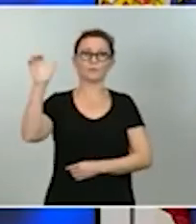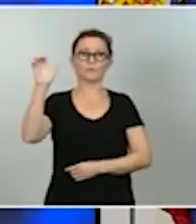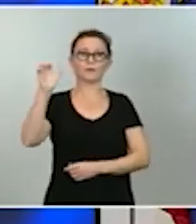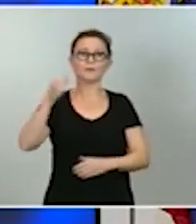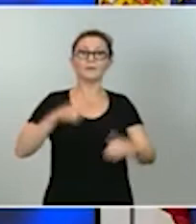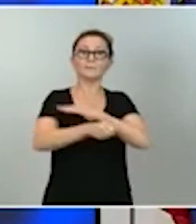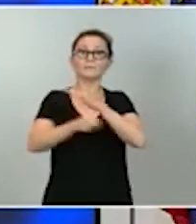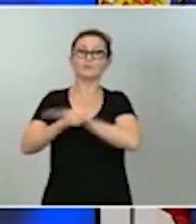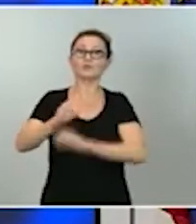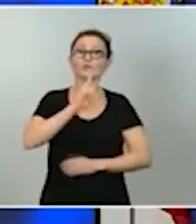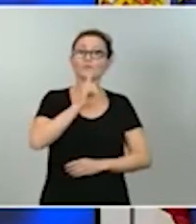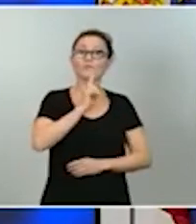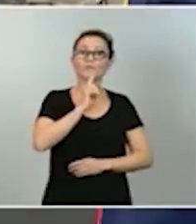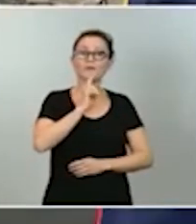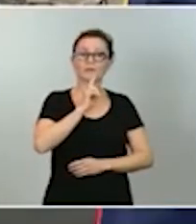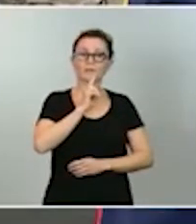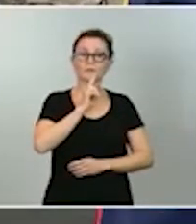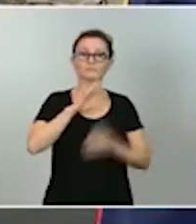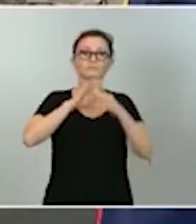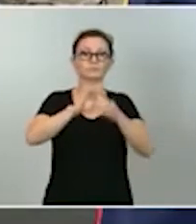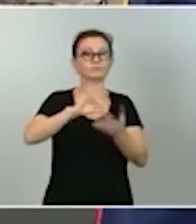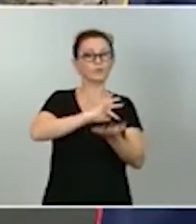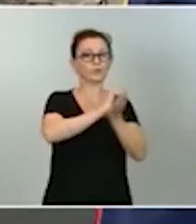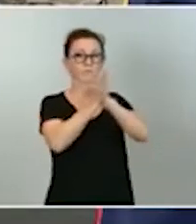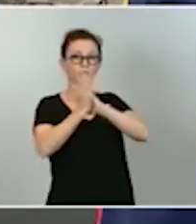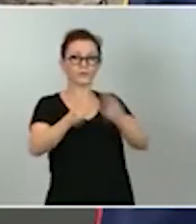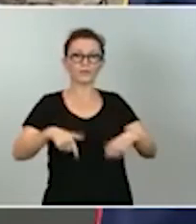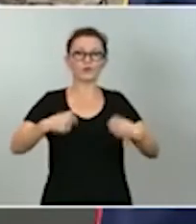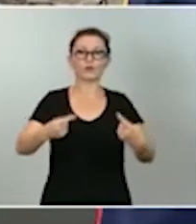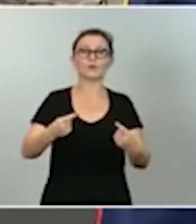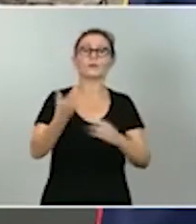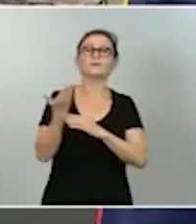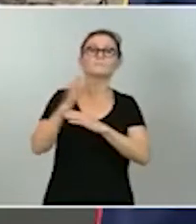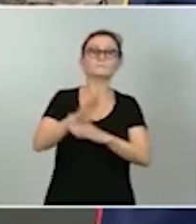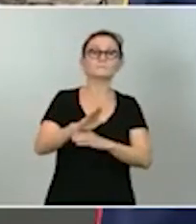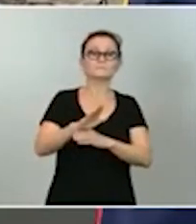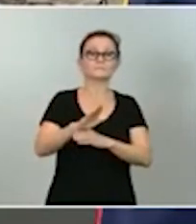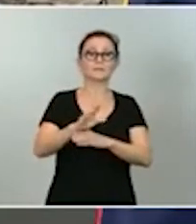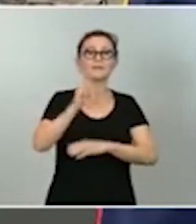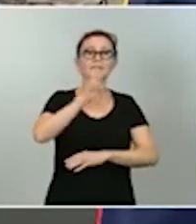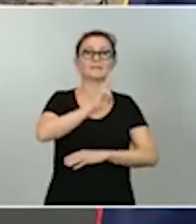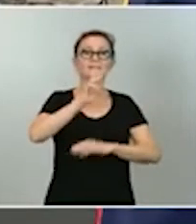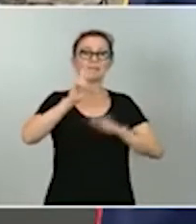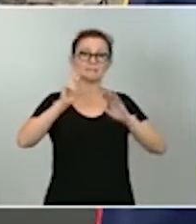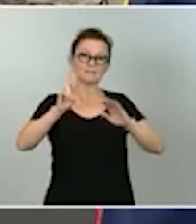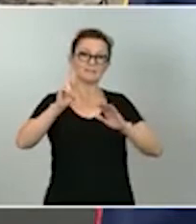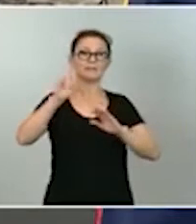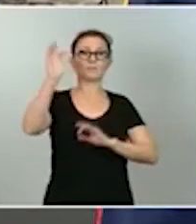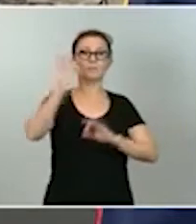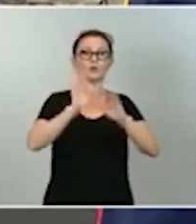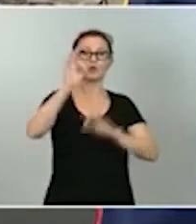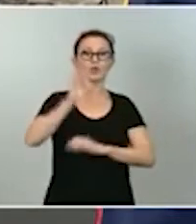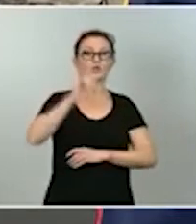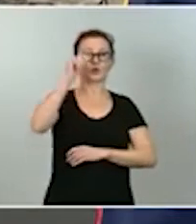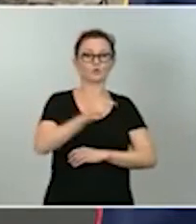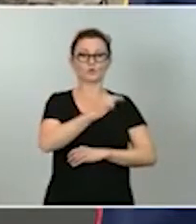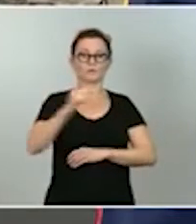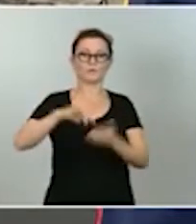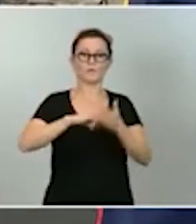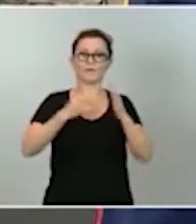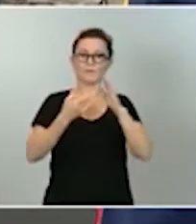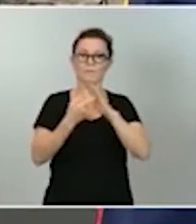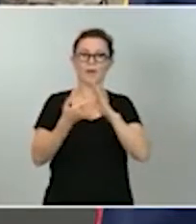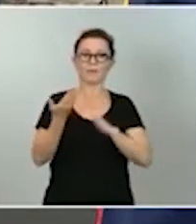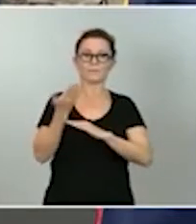la inversión vinculada con la transición ecológica, representa más del 37% del total del plan y la transición